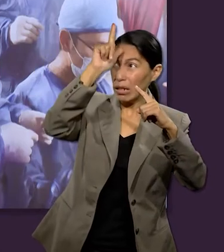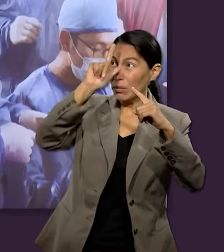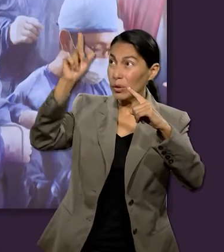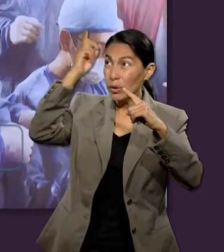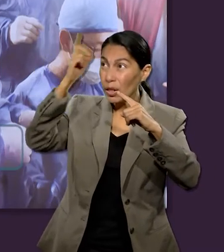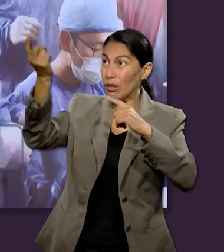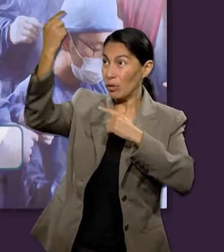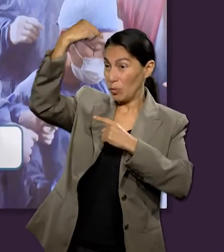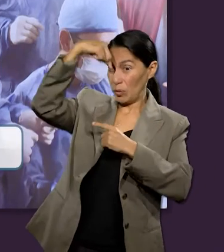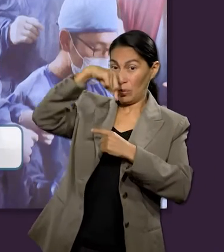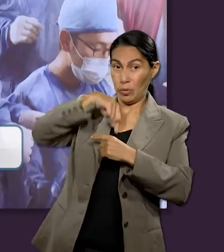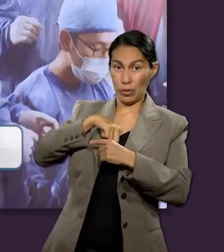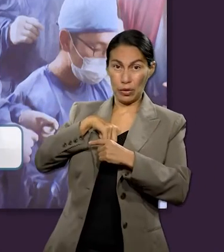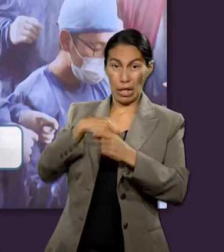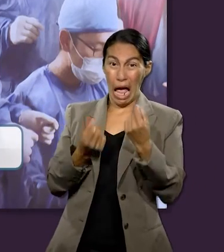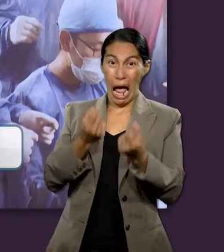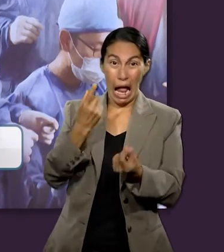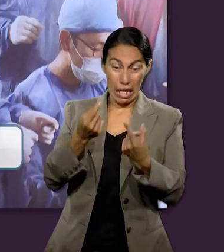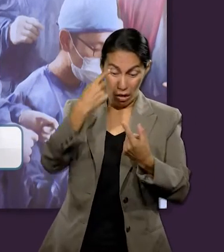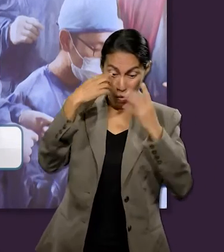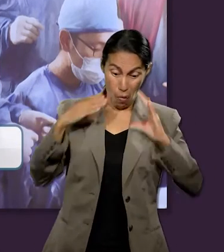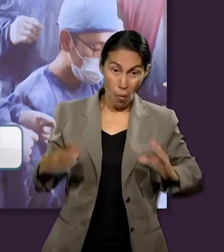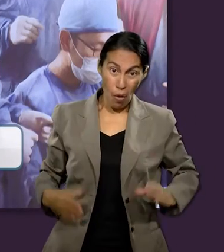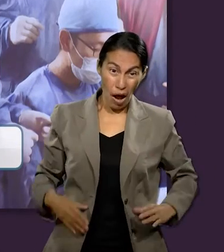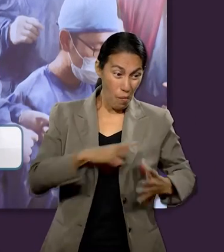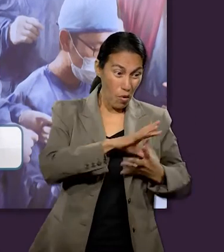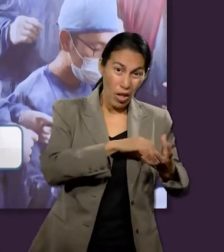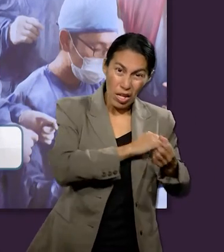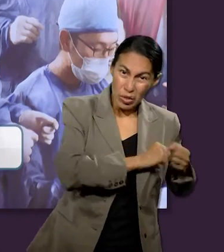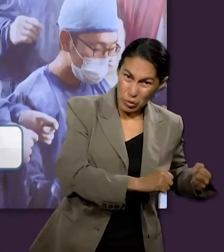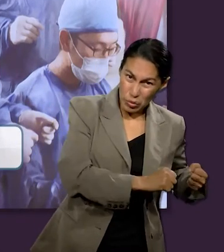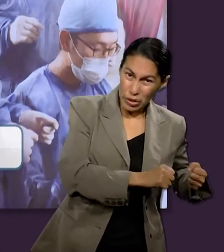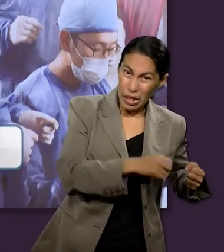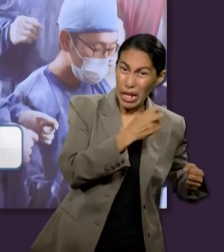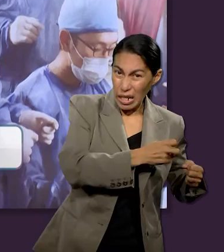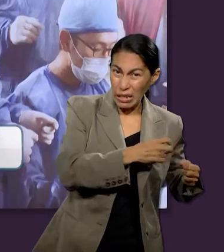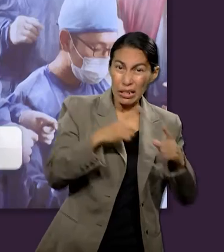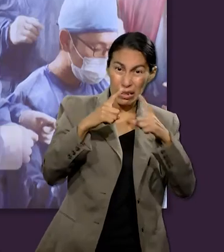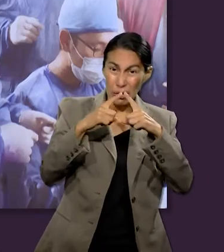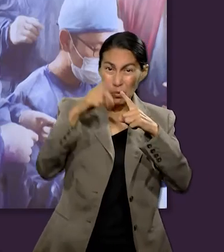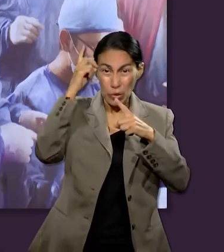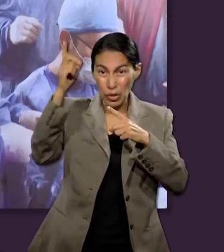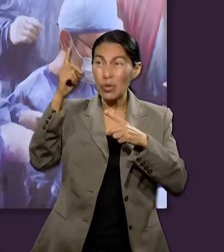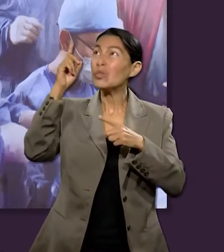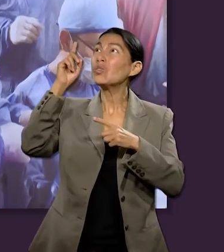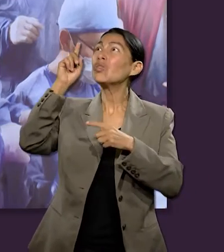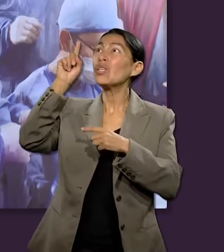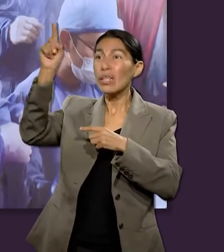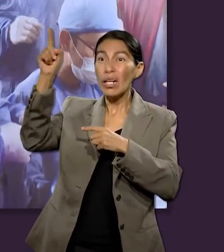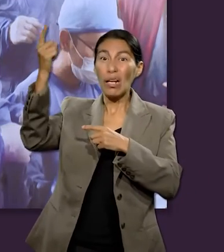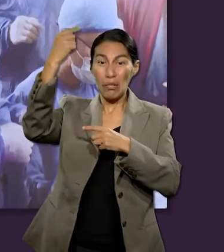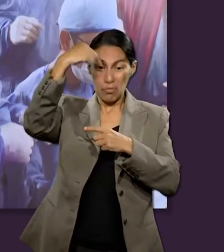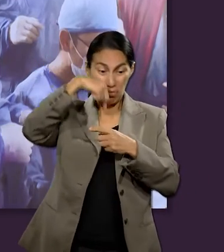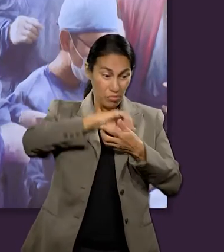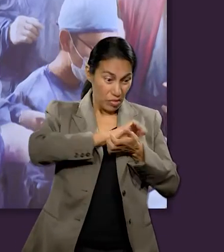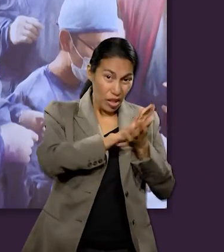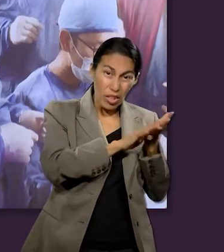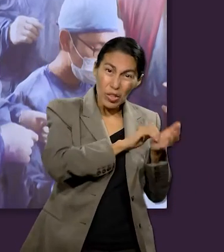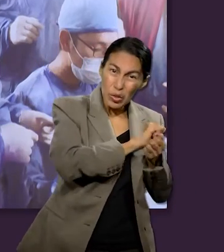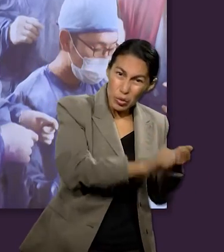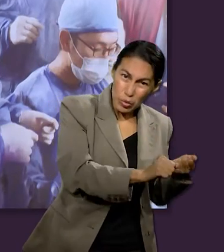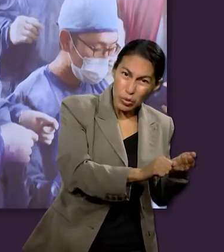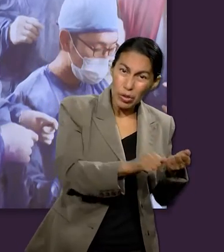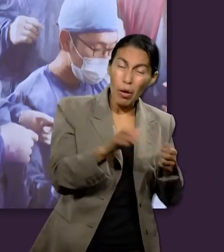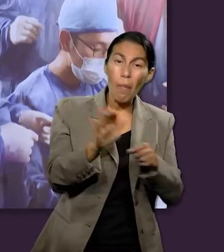Si alguno destruye el templo de Dios, Dios lo destruirá a él, porque el templo de Dios, el cual